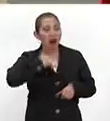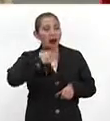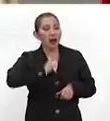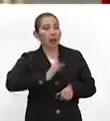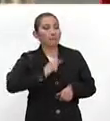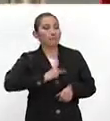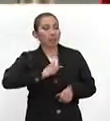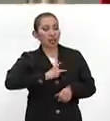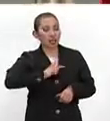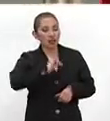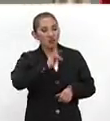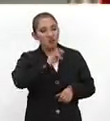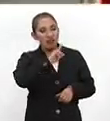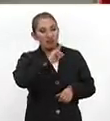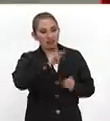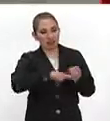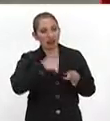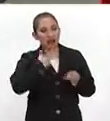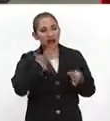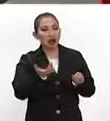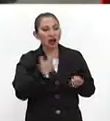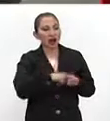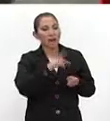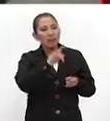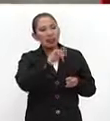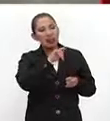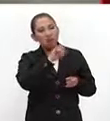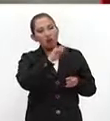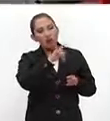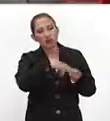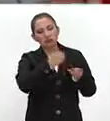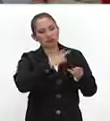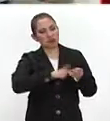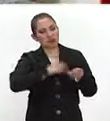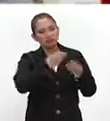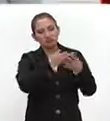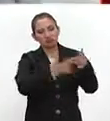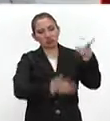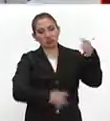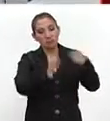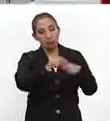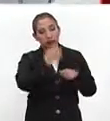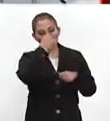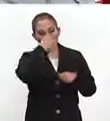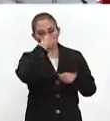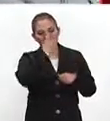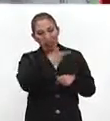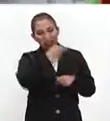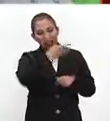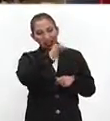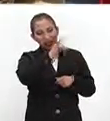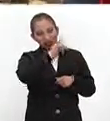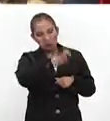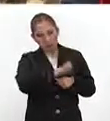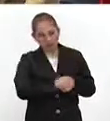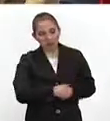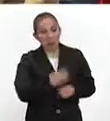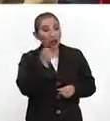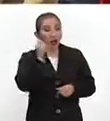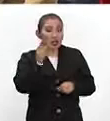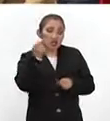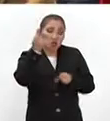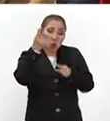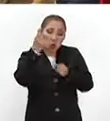virus, el virus de la influenza, sincencia respiratoria, para influenza, etcétera, muchos virus, el mismo virus de la gripe, que así se llama. Y poco